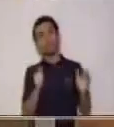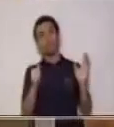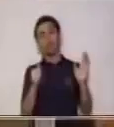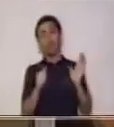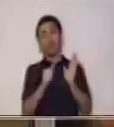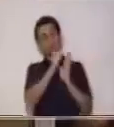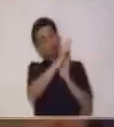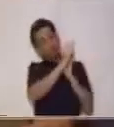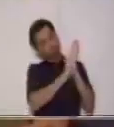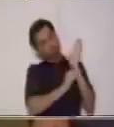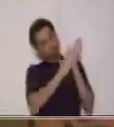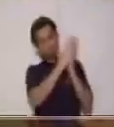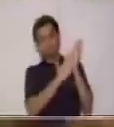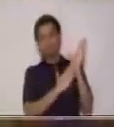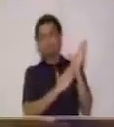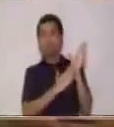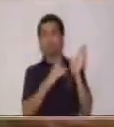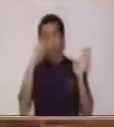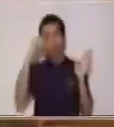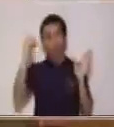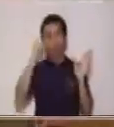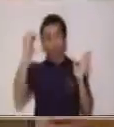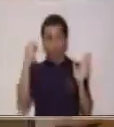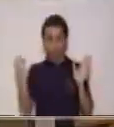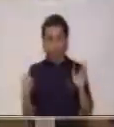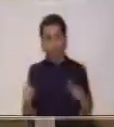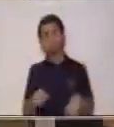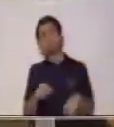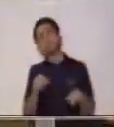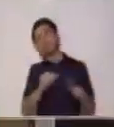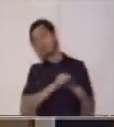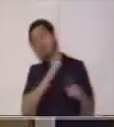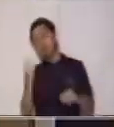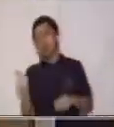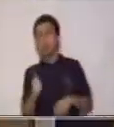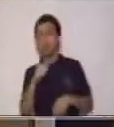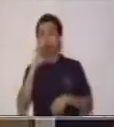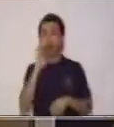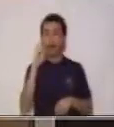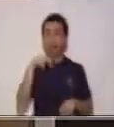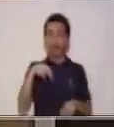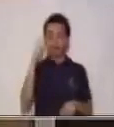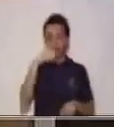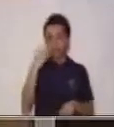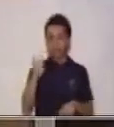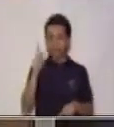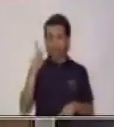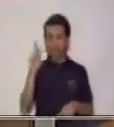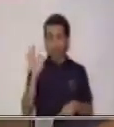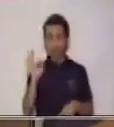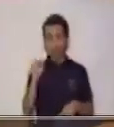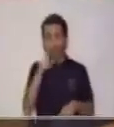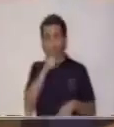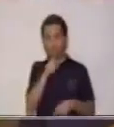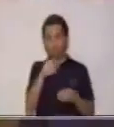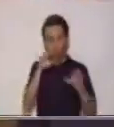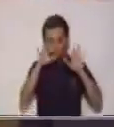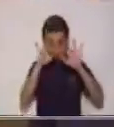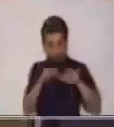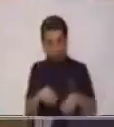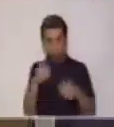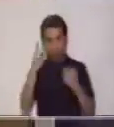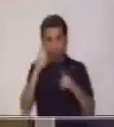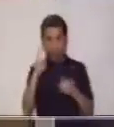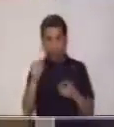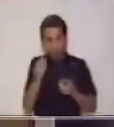El ensayo, que seguramente este pues lo has trabajado, es donde tú vas a conocer tus argumentos. Y está el que